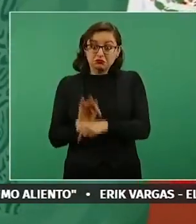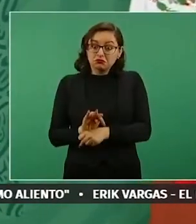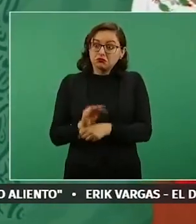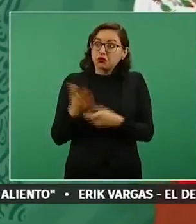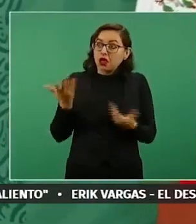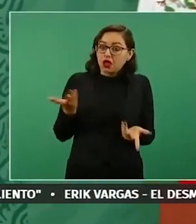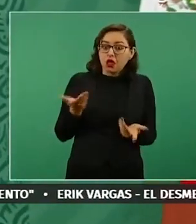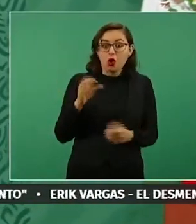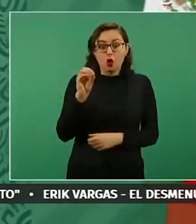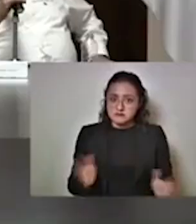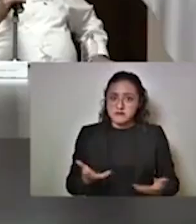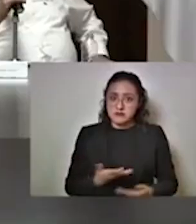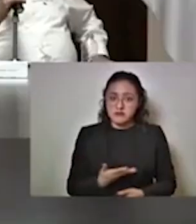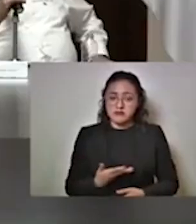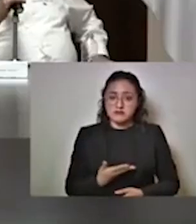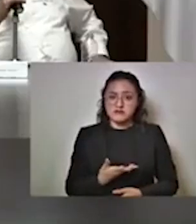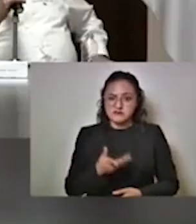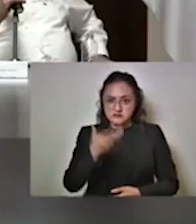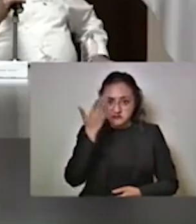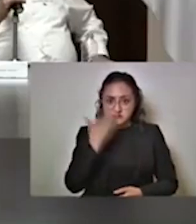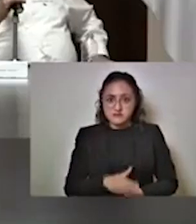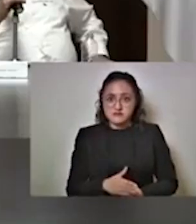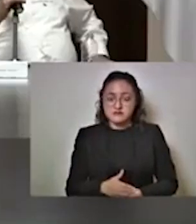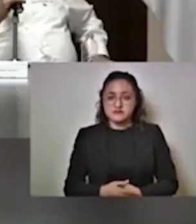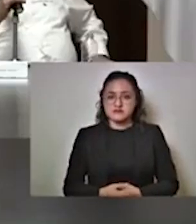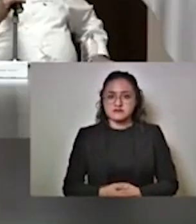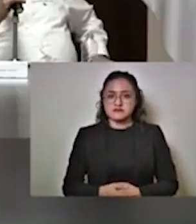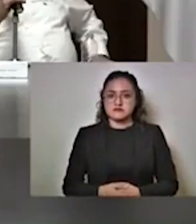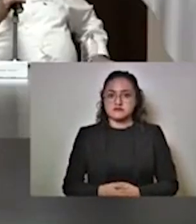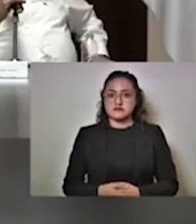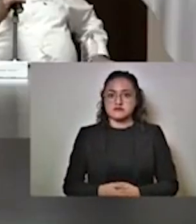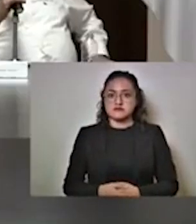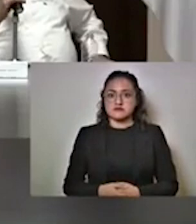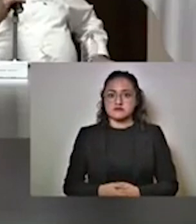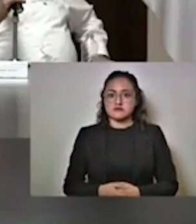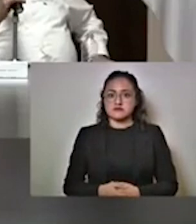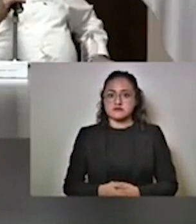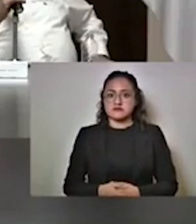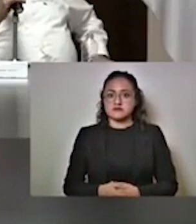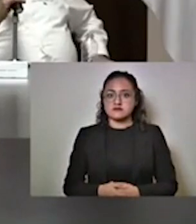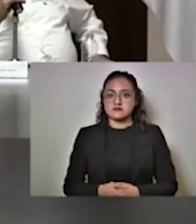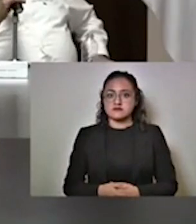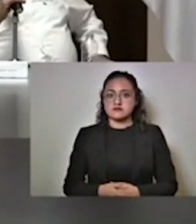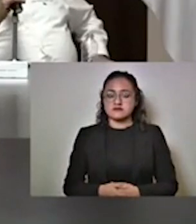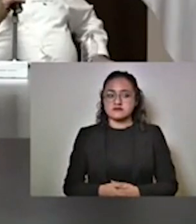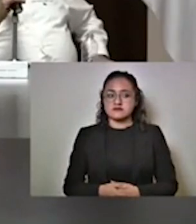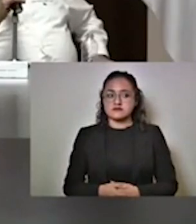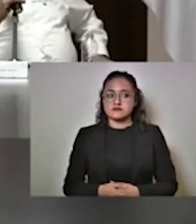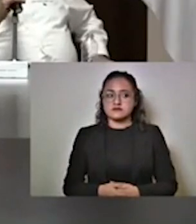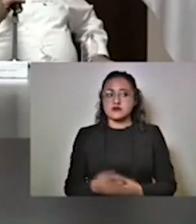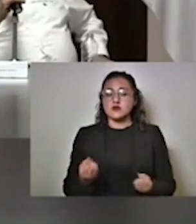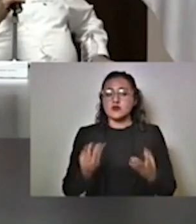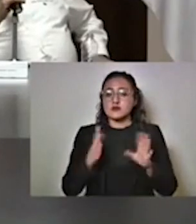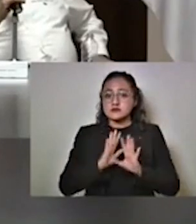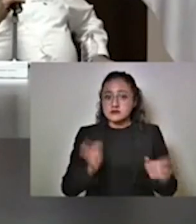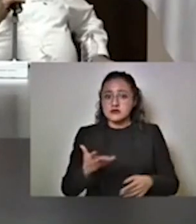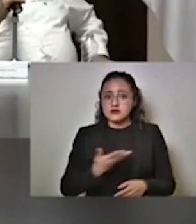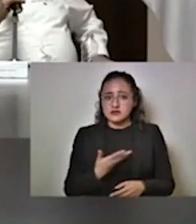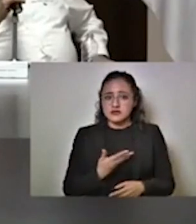la OEA. ¿Y sabes cuántas ya aparecieron? 166 de enero. ¿Cuántas ya aparecieron?